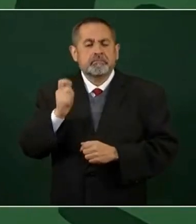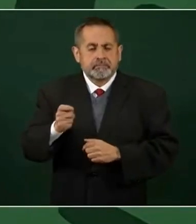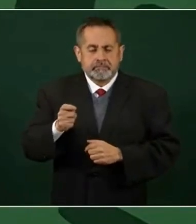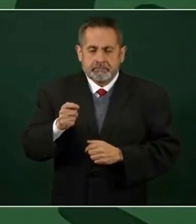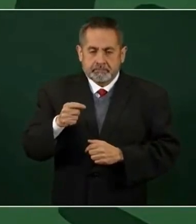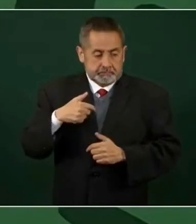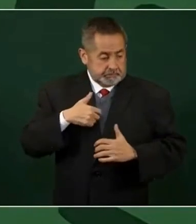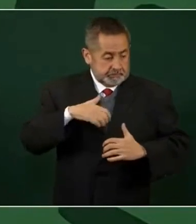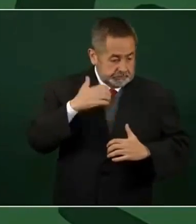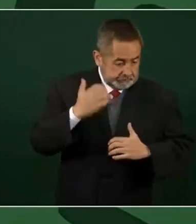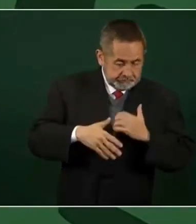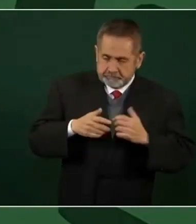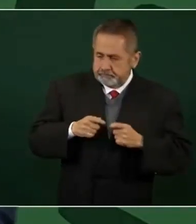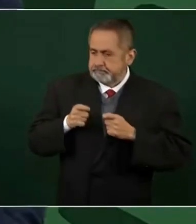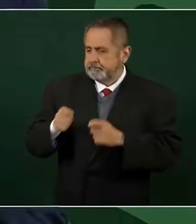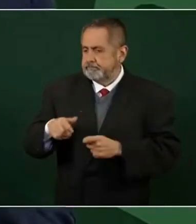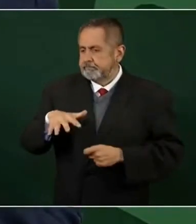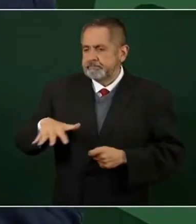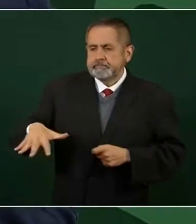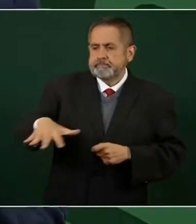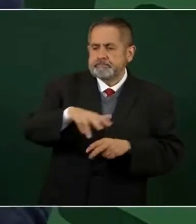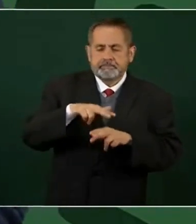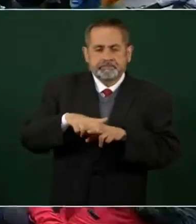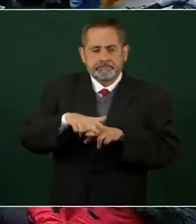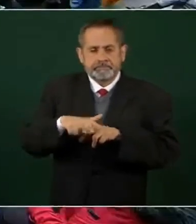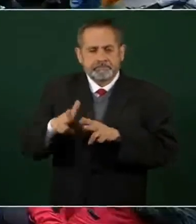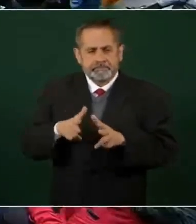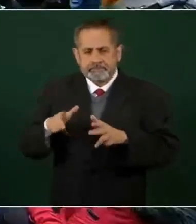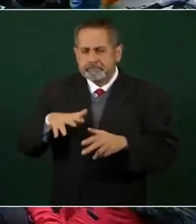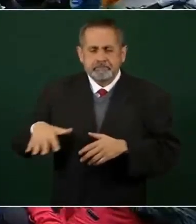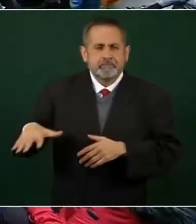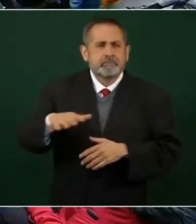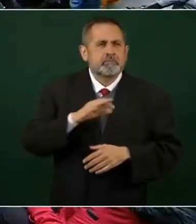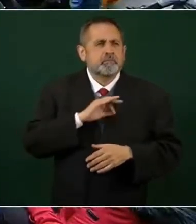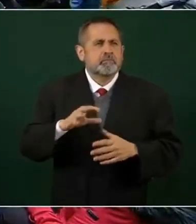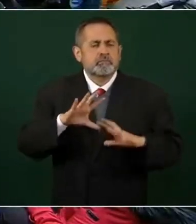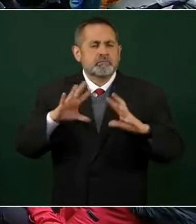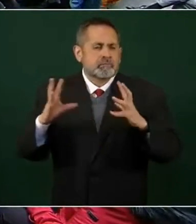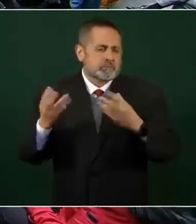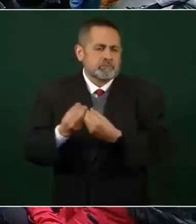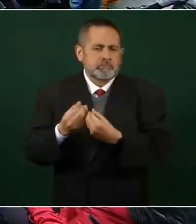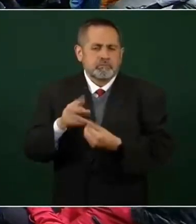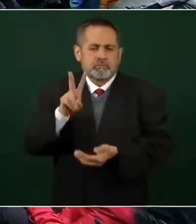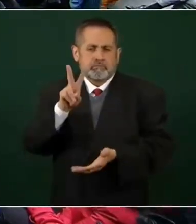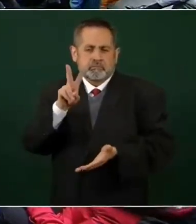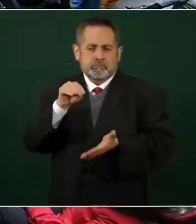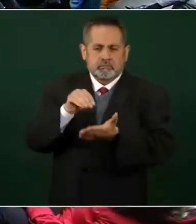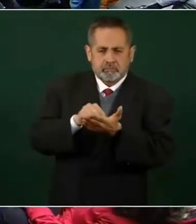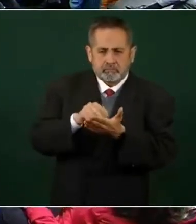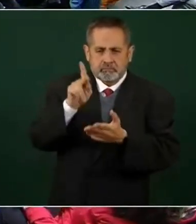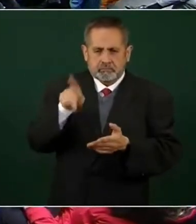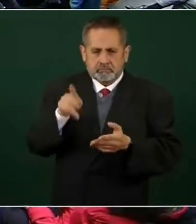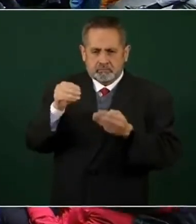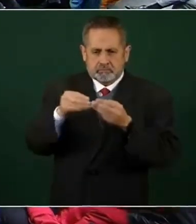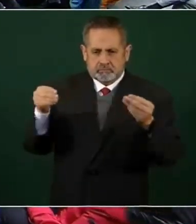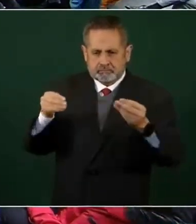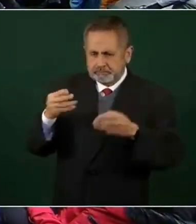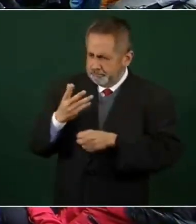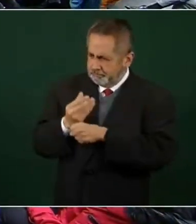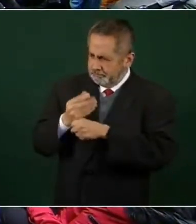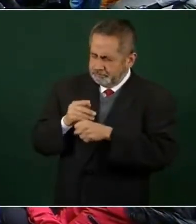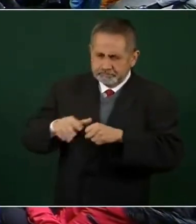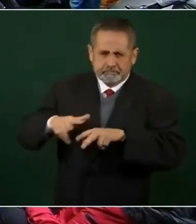más de dos mil kilómetros de